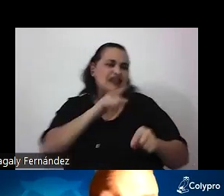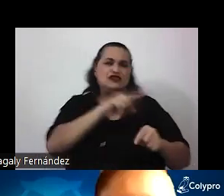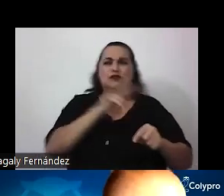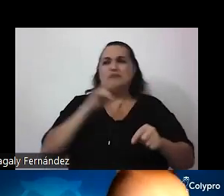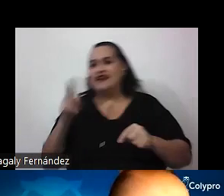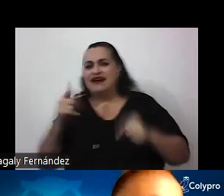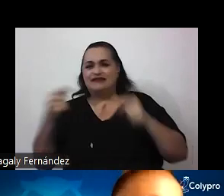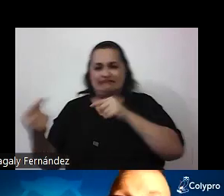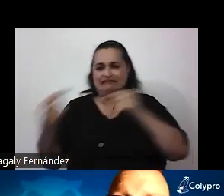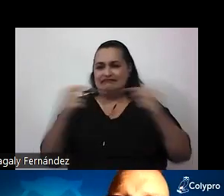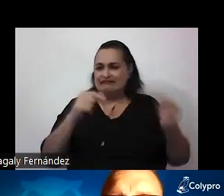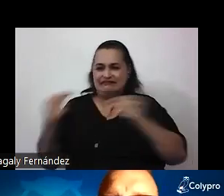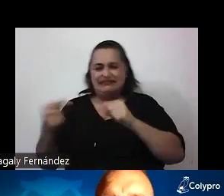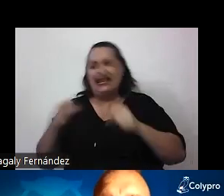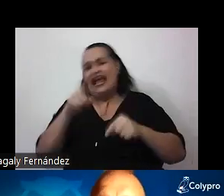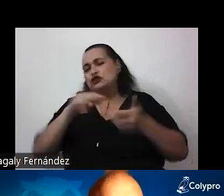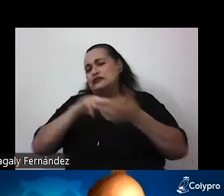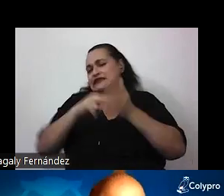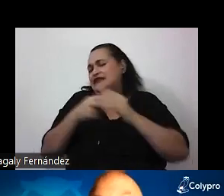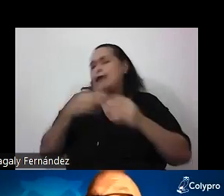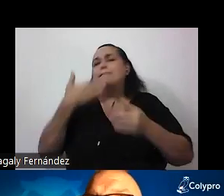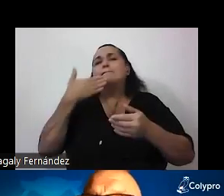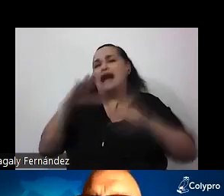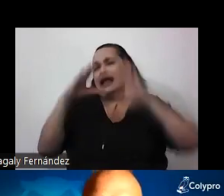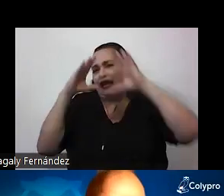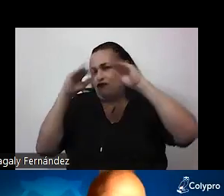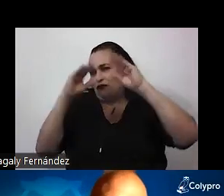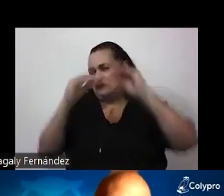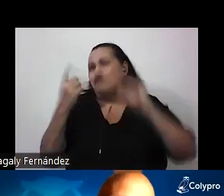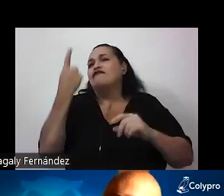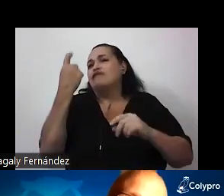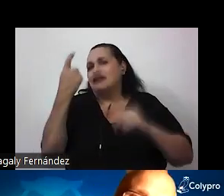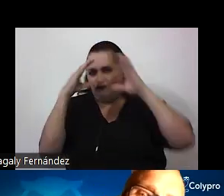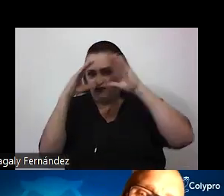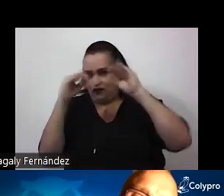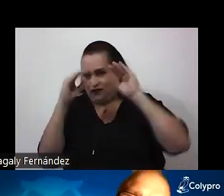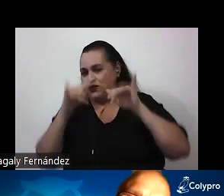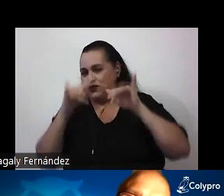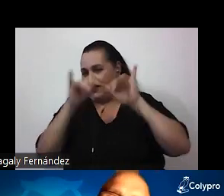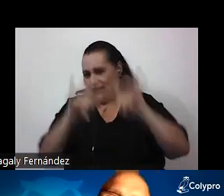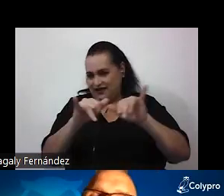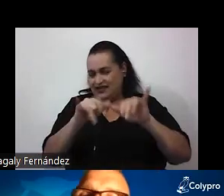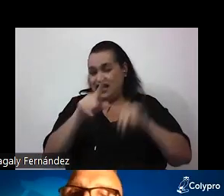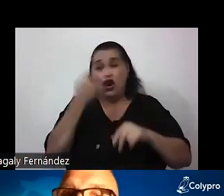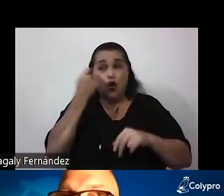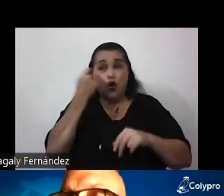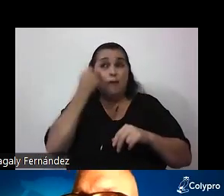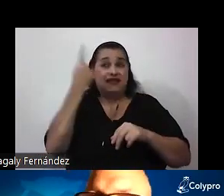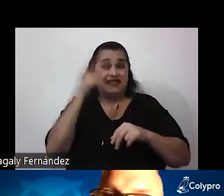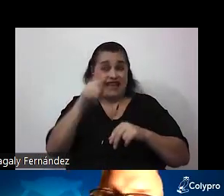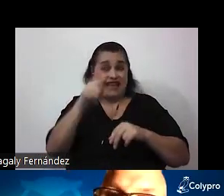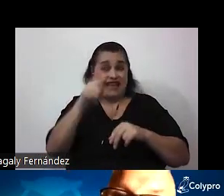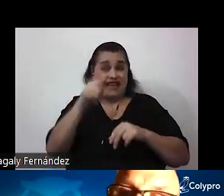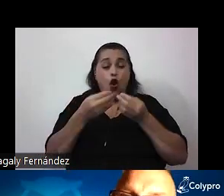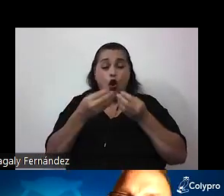cuenta de la enorme desinformación que hay y comprender este asunto de los organismos transgénicos requiere